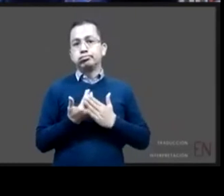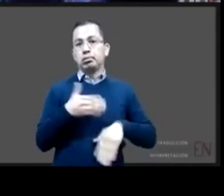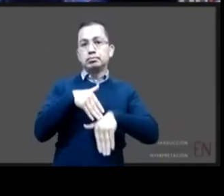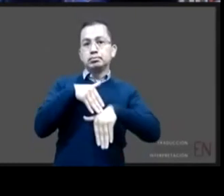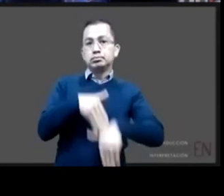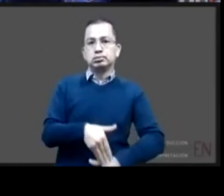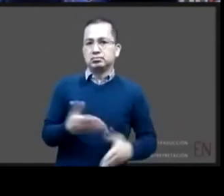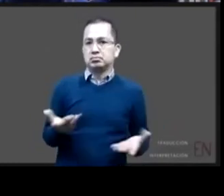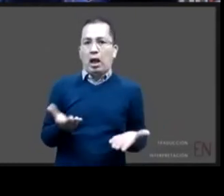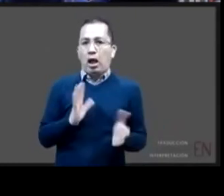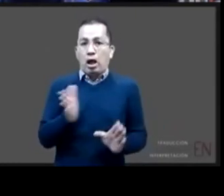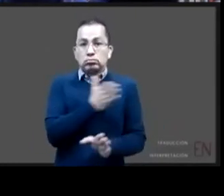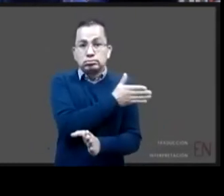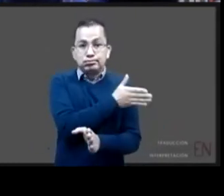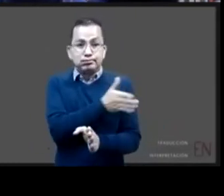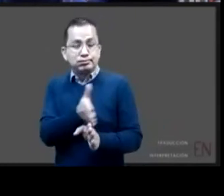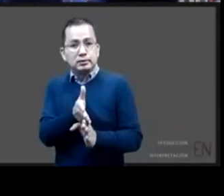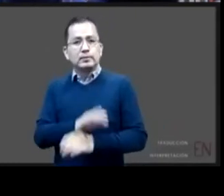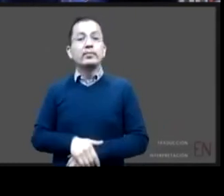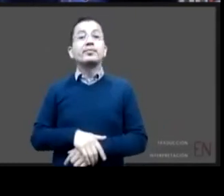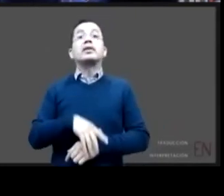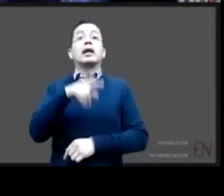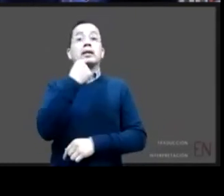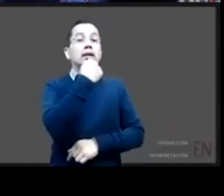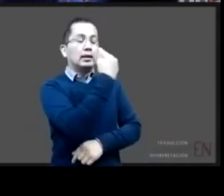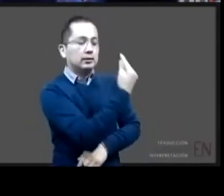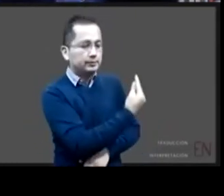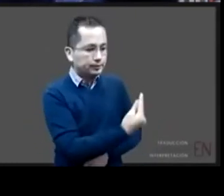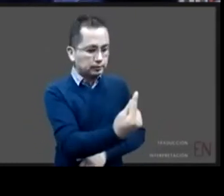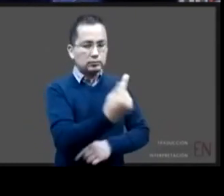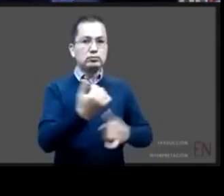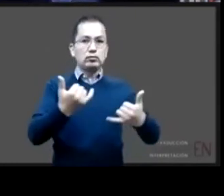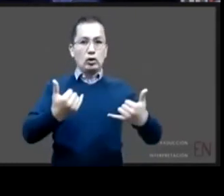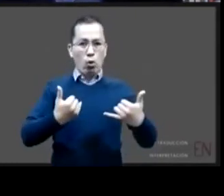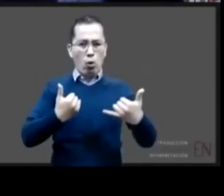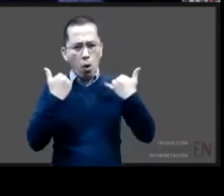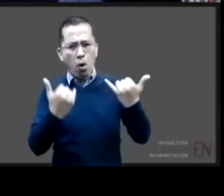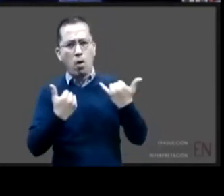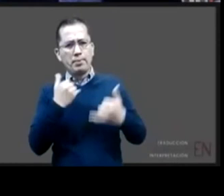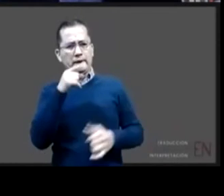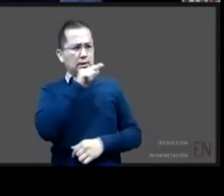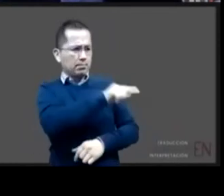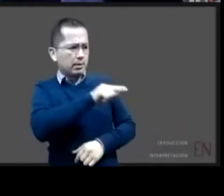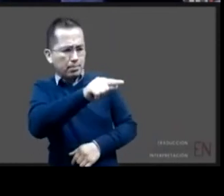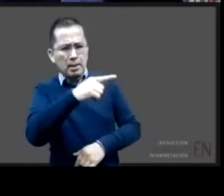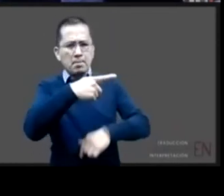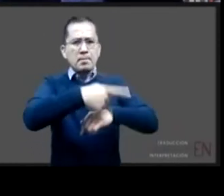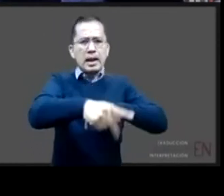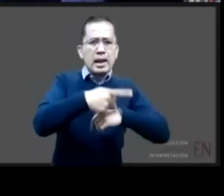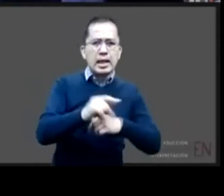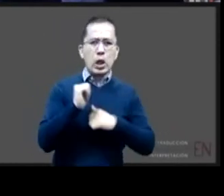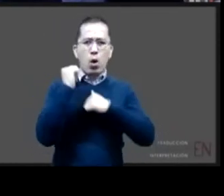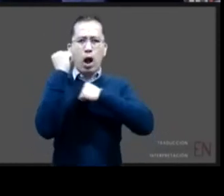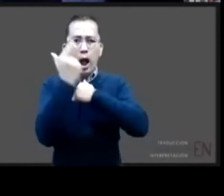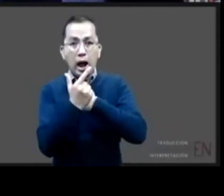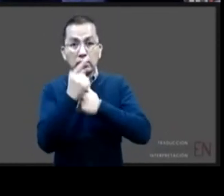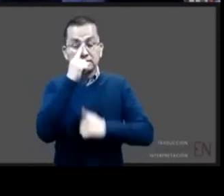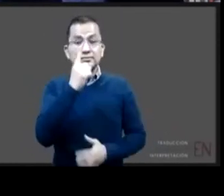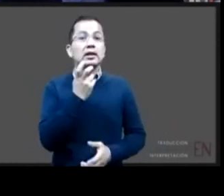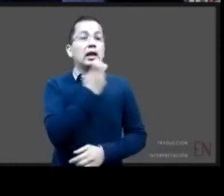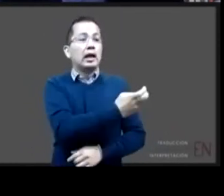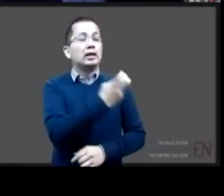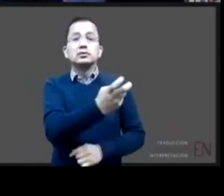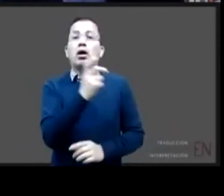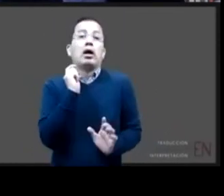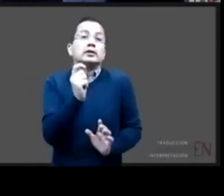protección de un niño o una niña o adolescente en contexto de vulnerabilidad se visualizaba como que la